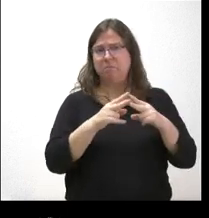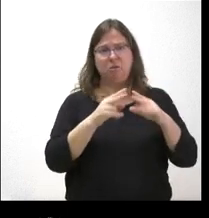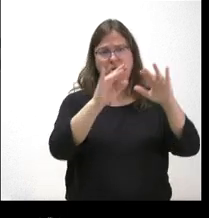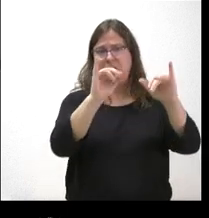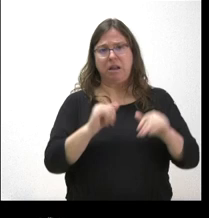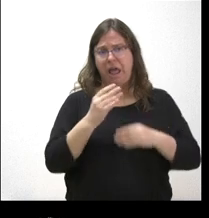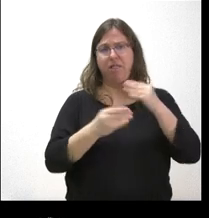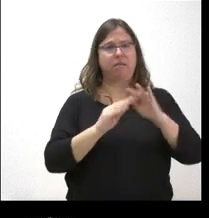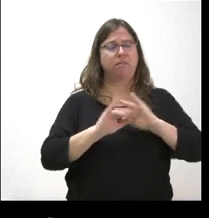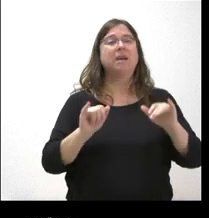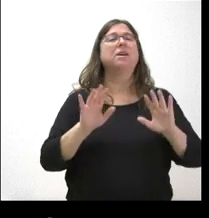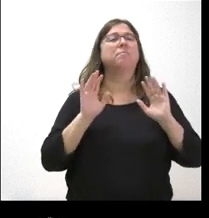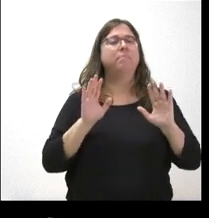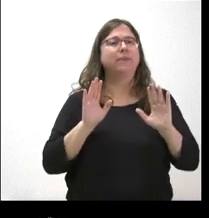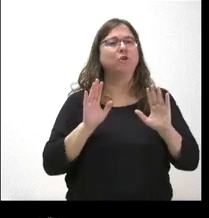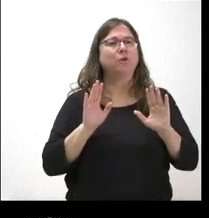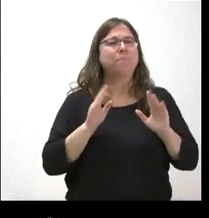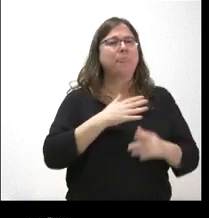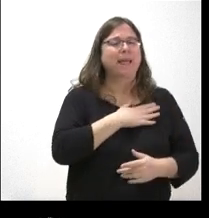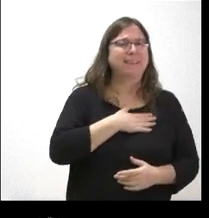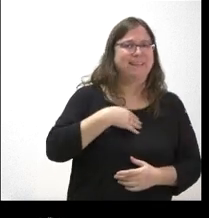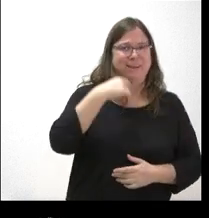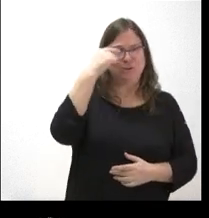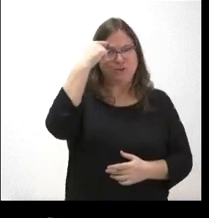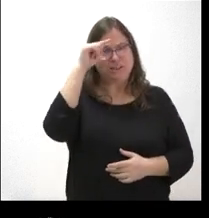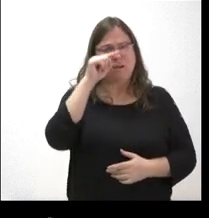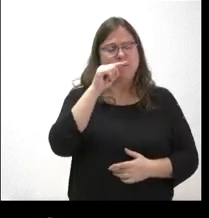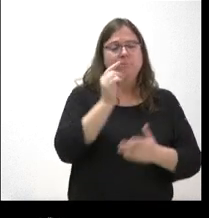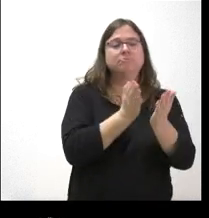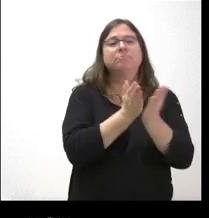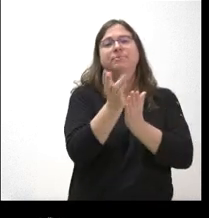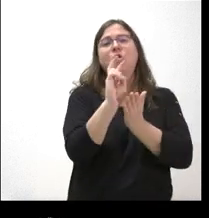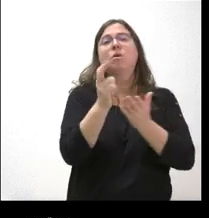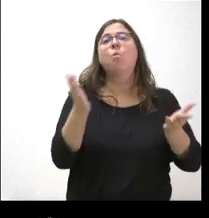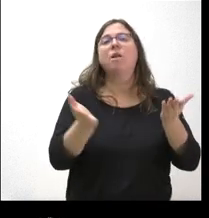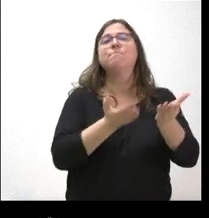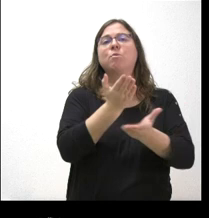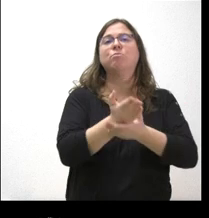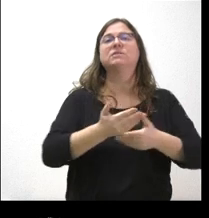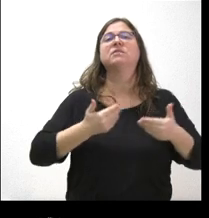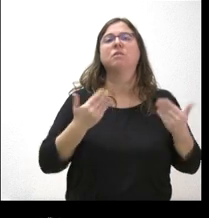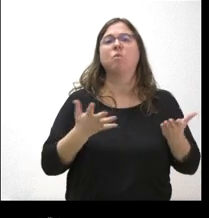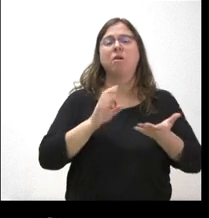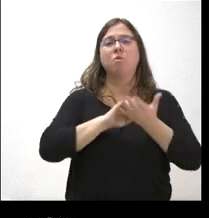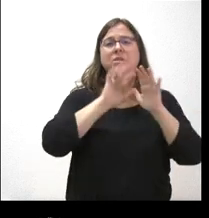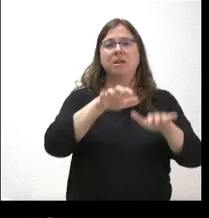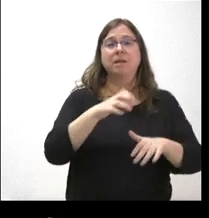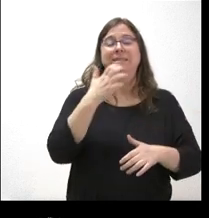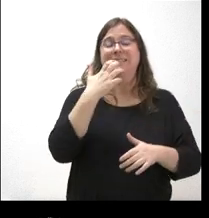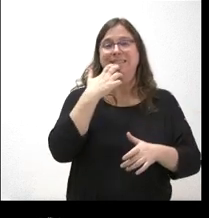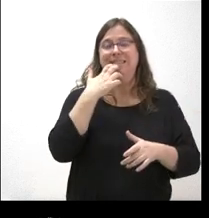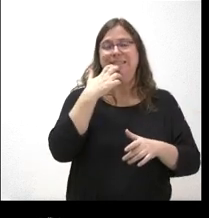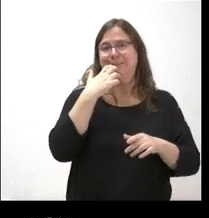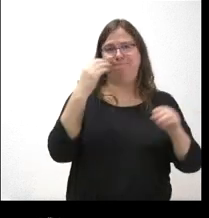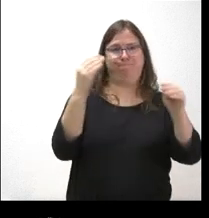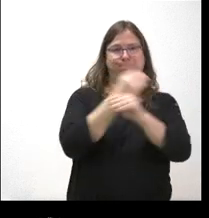práctica pero sí querría saber cuál sería la alternativa que propone la Junta de Castilla y León si no está muy de acuerdo con esa